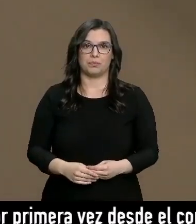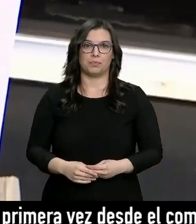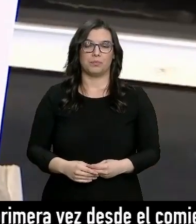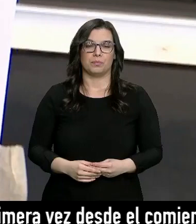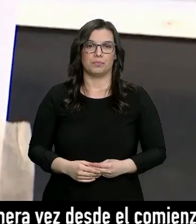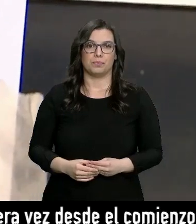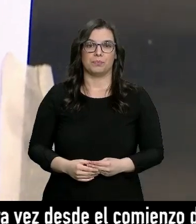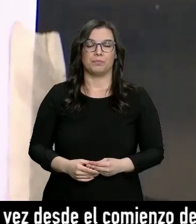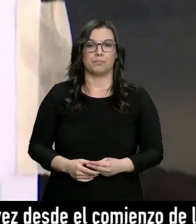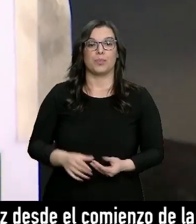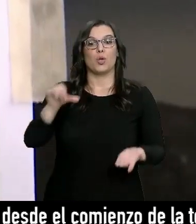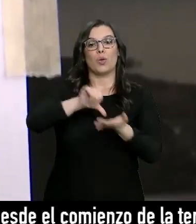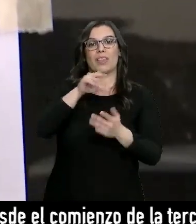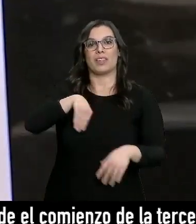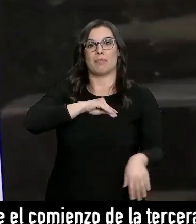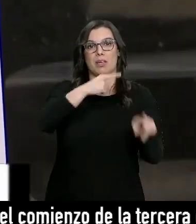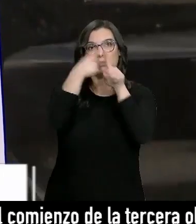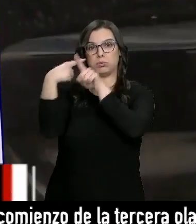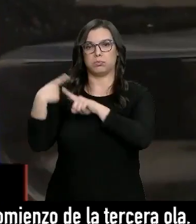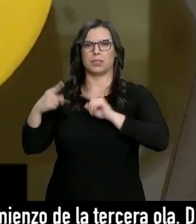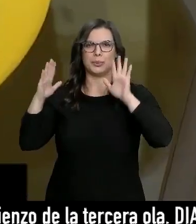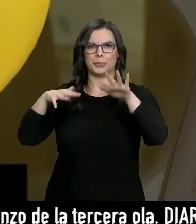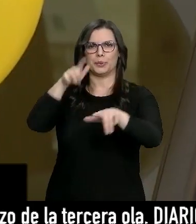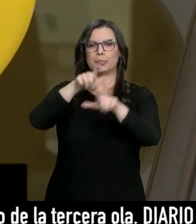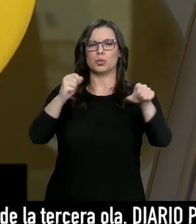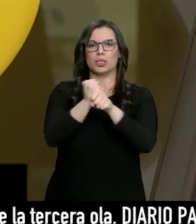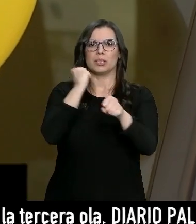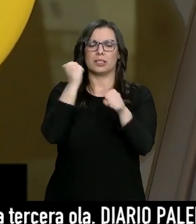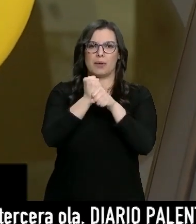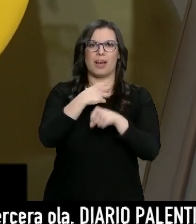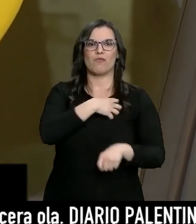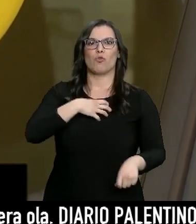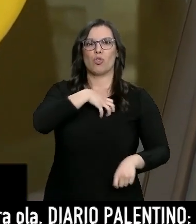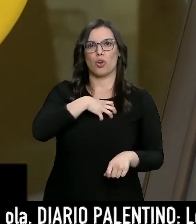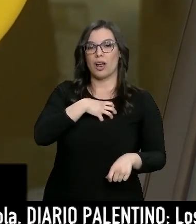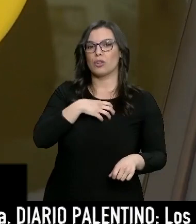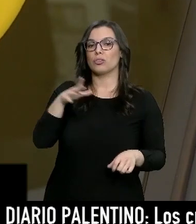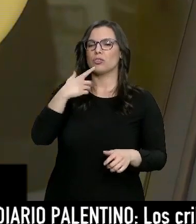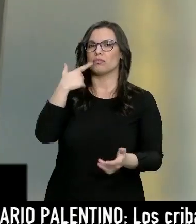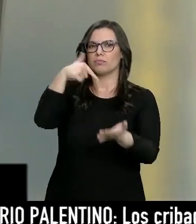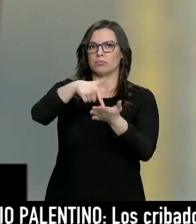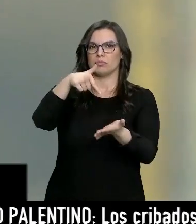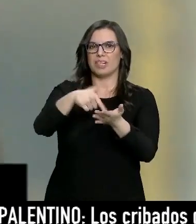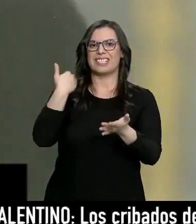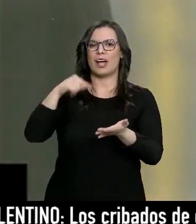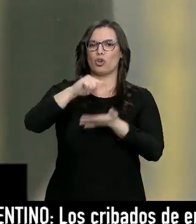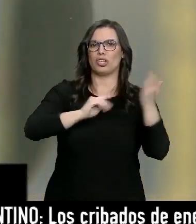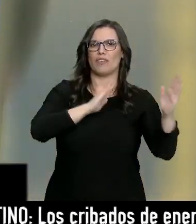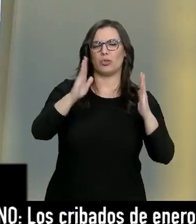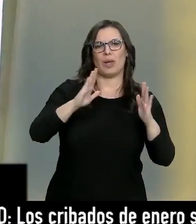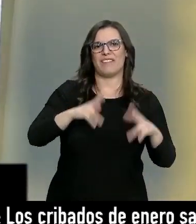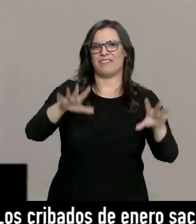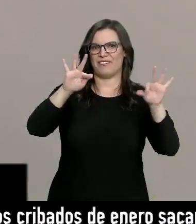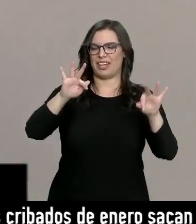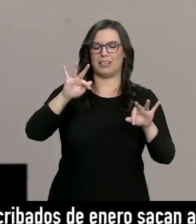En varias ciudades españolas se han manifestado trabajadores de la administración pública que reclaman pasar de eventuales a fijos.